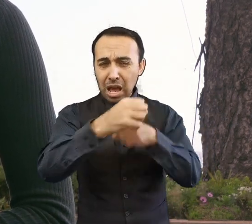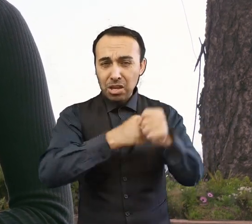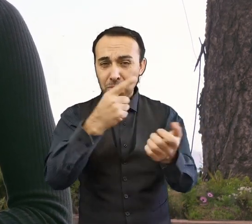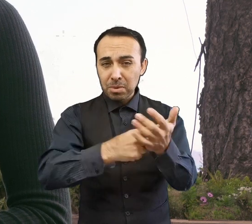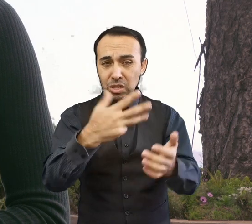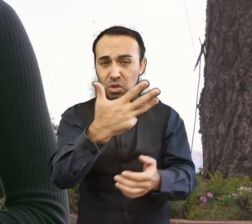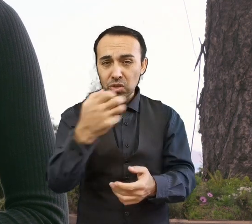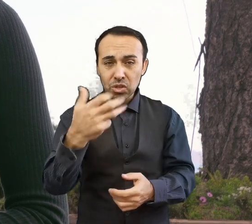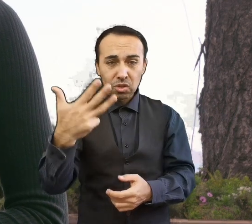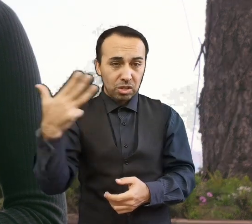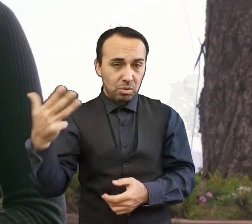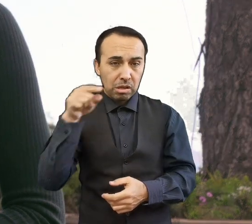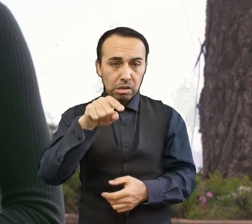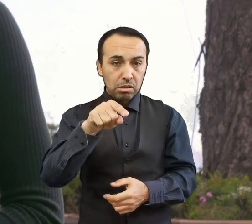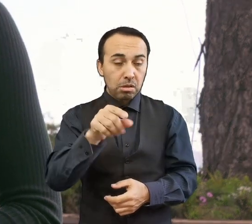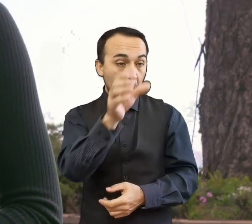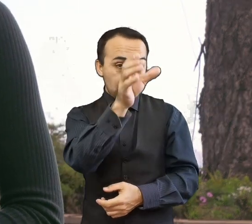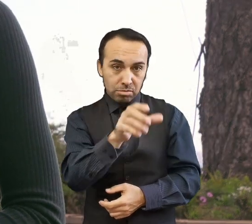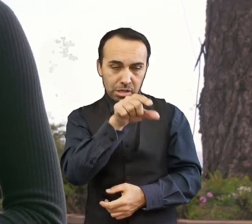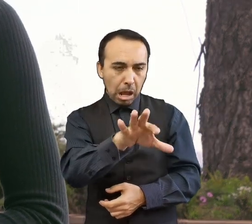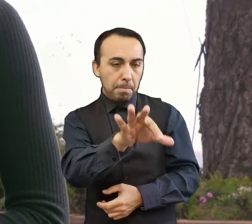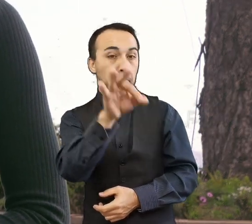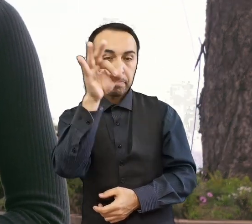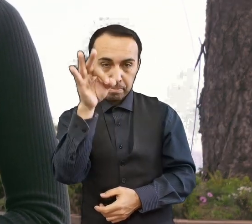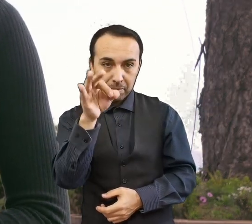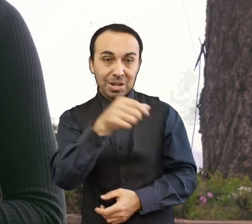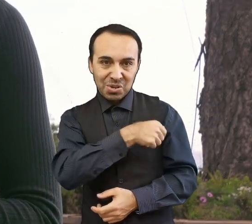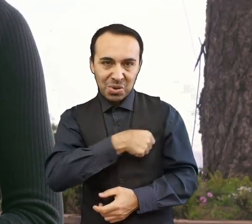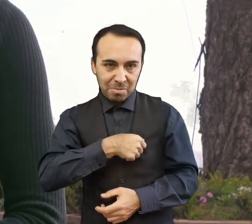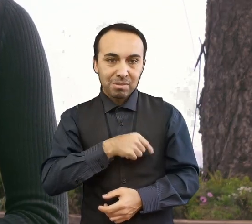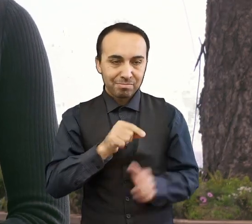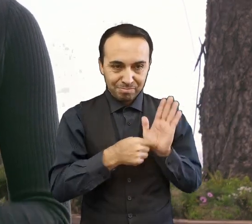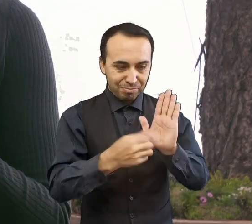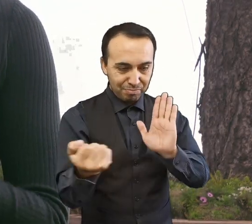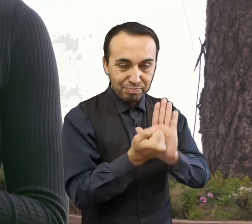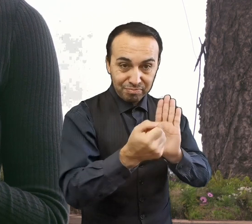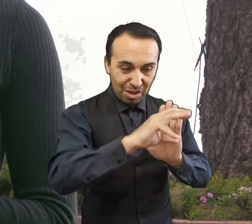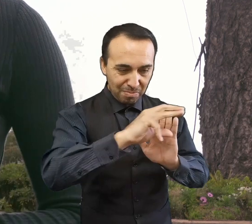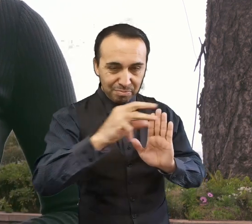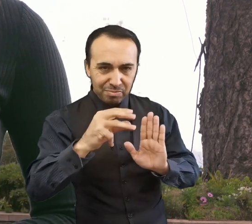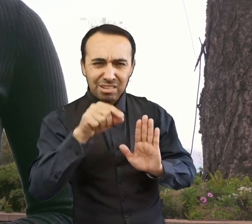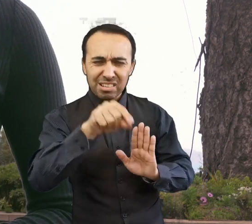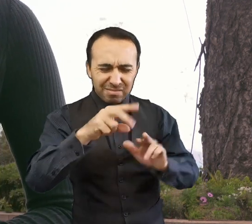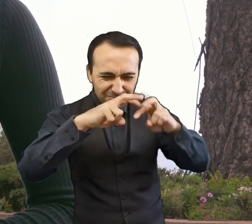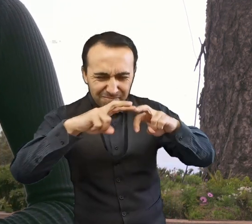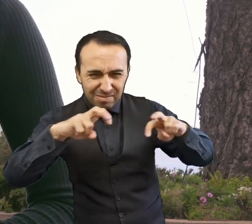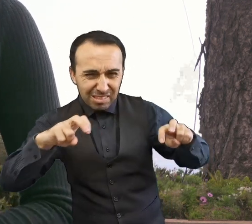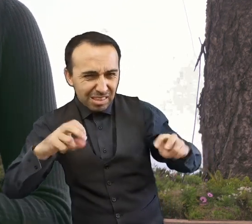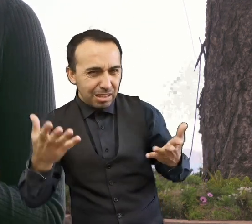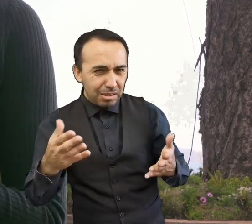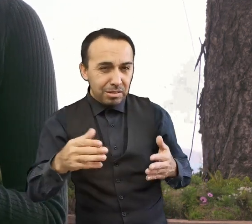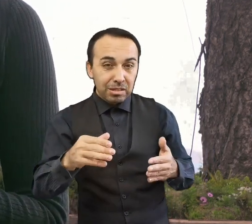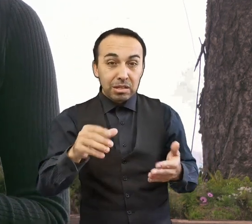Shepard, que también es de EPL, quien estudia asteroides proianos, entre ellos los miembros más lejanos en nuestro sistema solar.